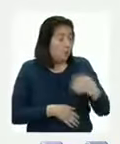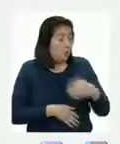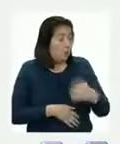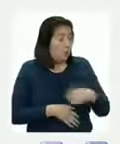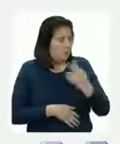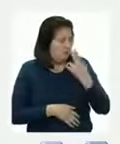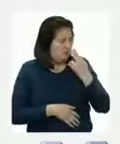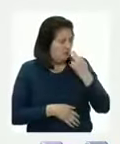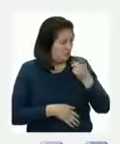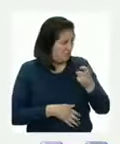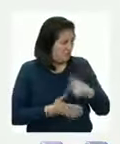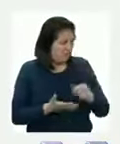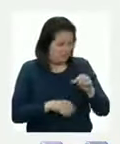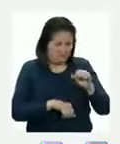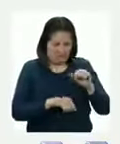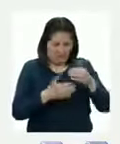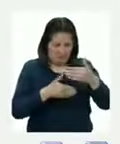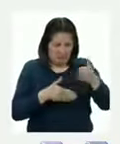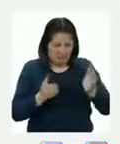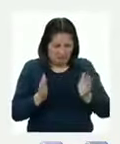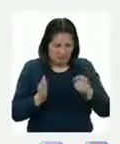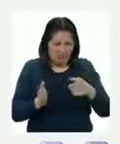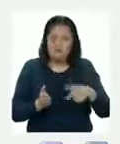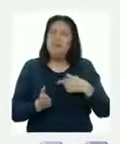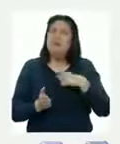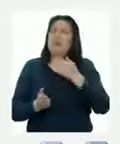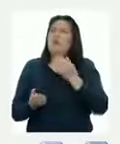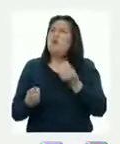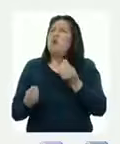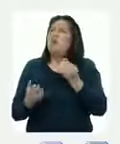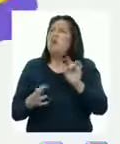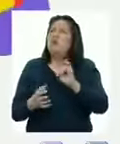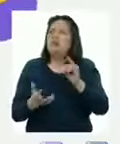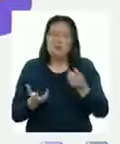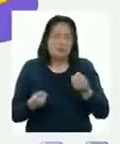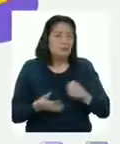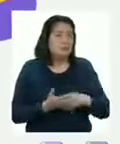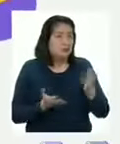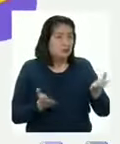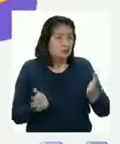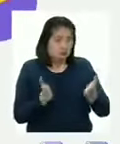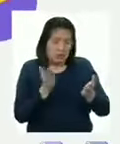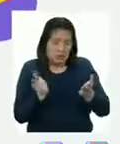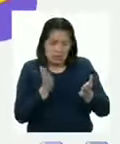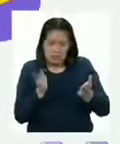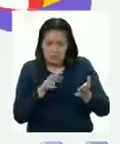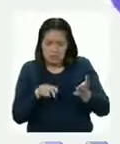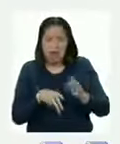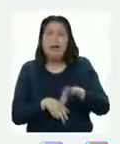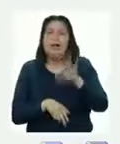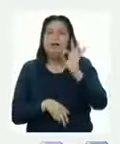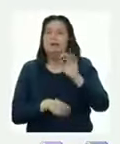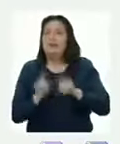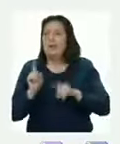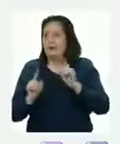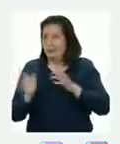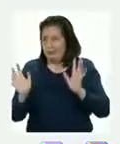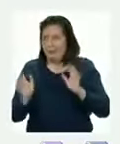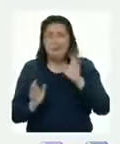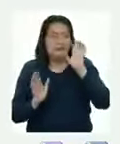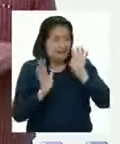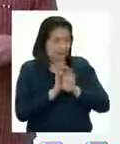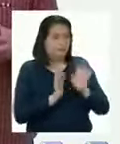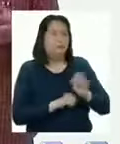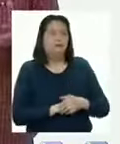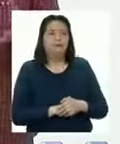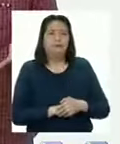pareció raro este instrumento Y tuvo curiosidad para saber cómo usarlo Revisó algunos libros y encontró algunas pistas Por